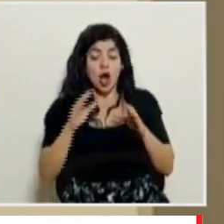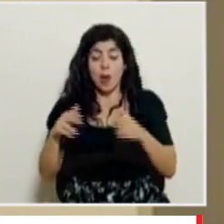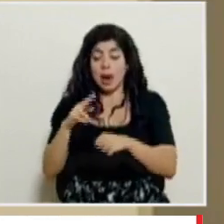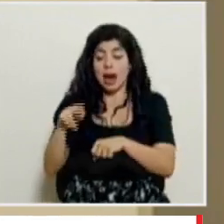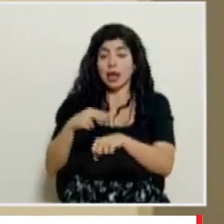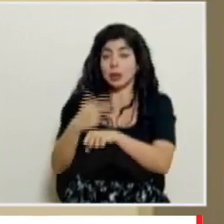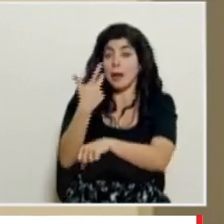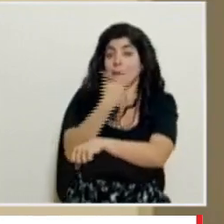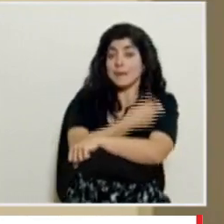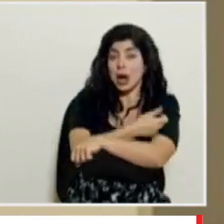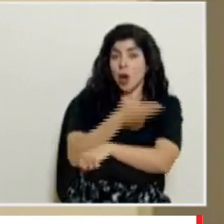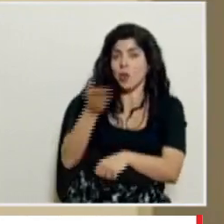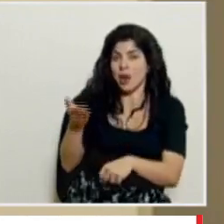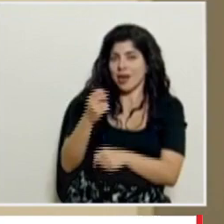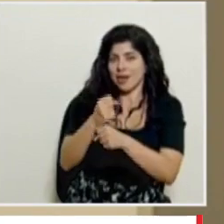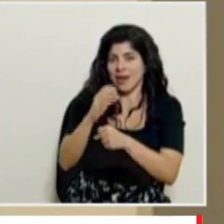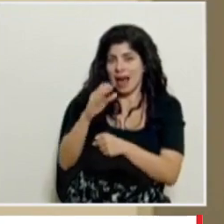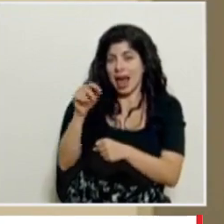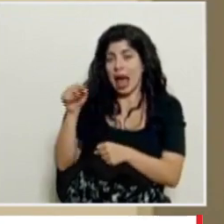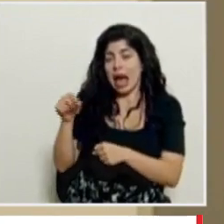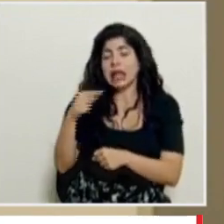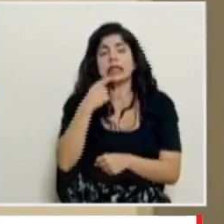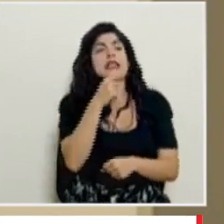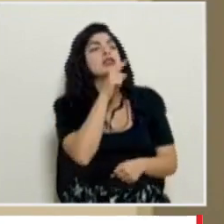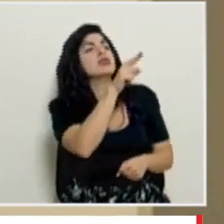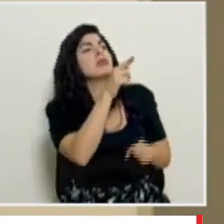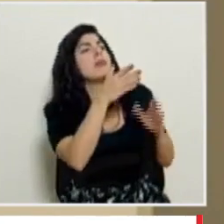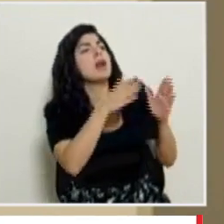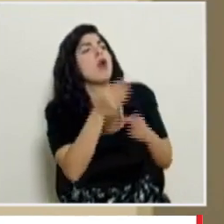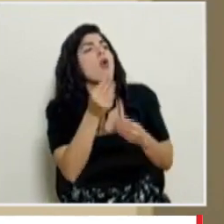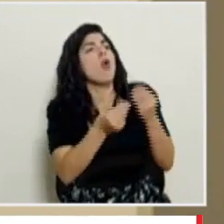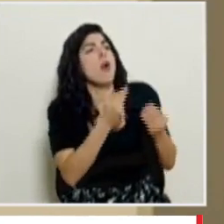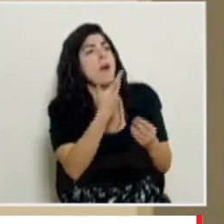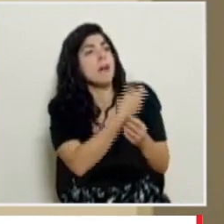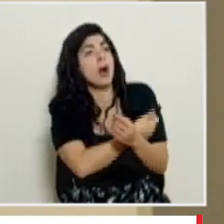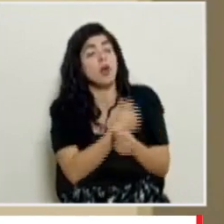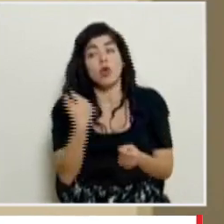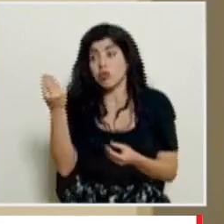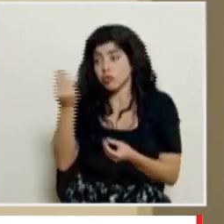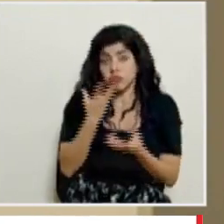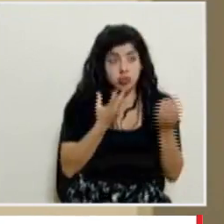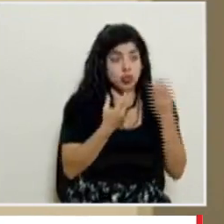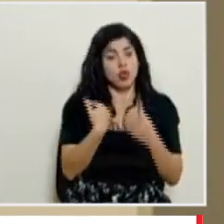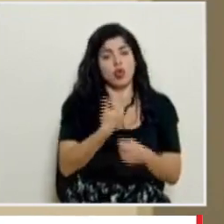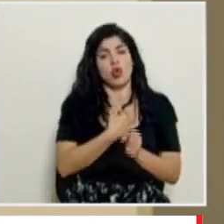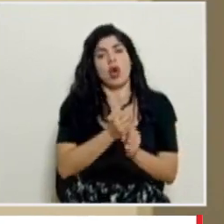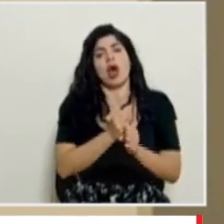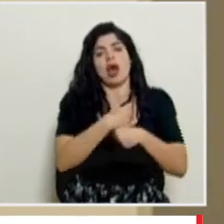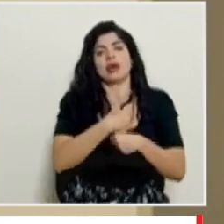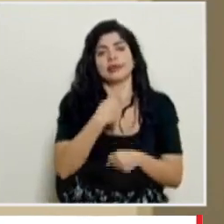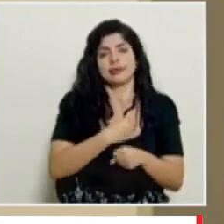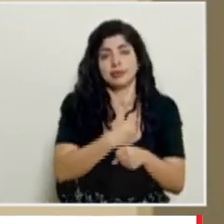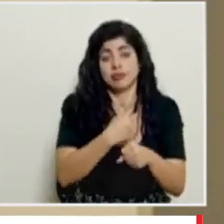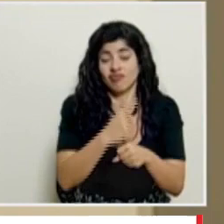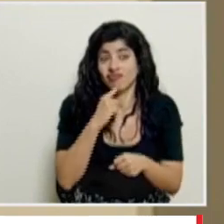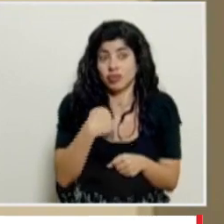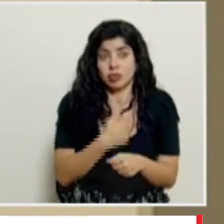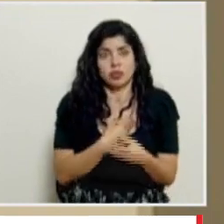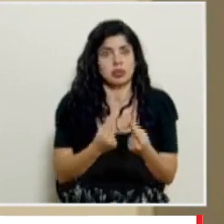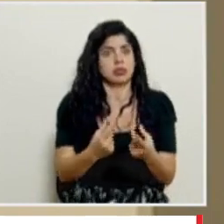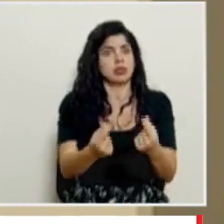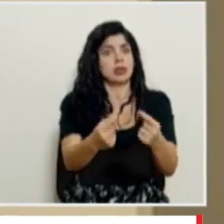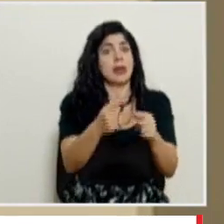donde también participan funcionarios de la Caja define la estrategia de vacunación y nosotros la operativizamos en base a eso vamos lo más rápido posible